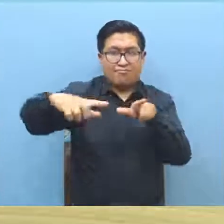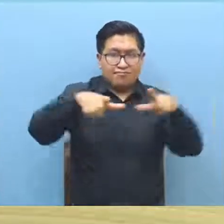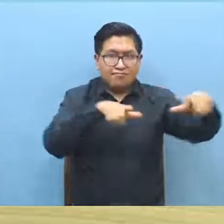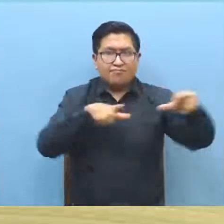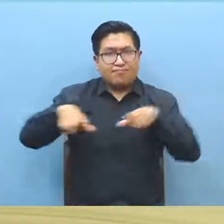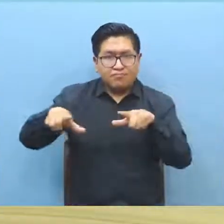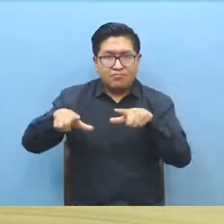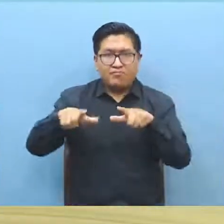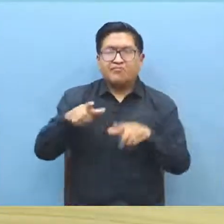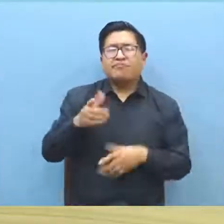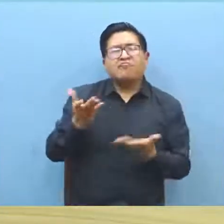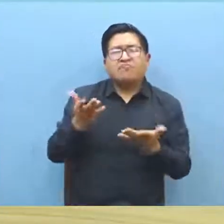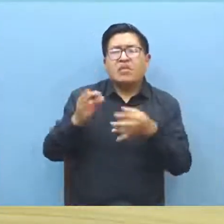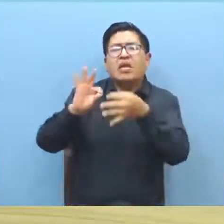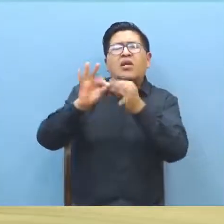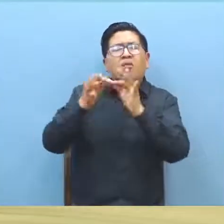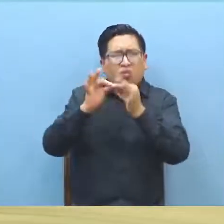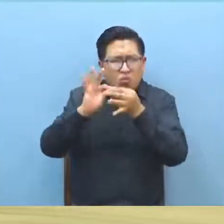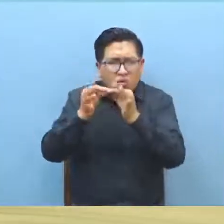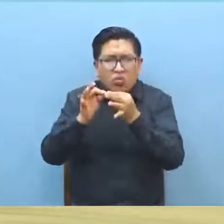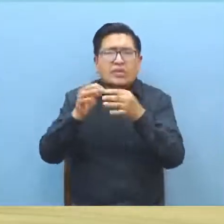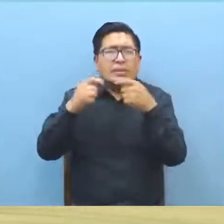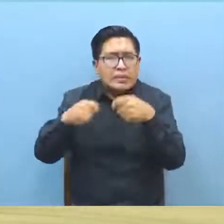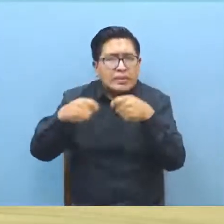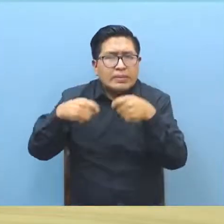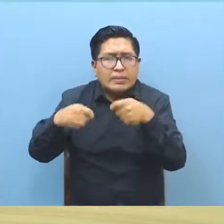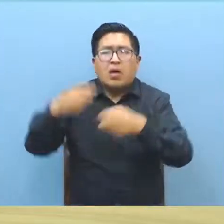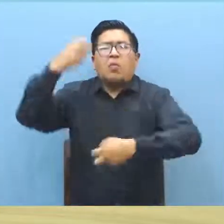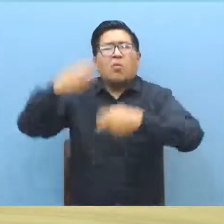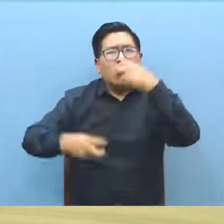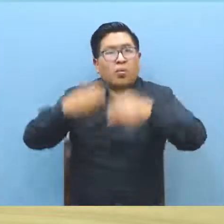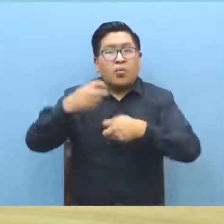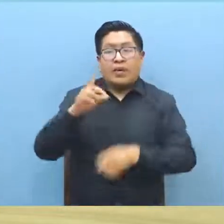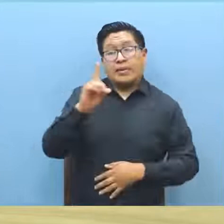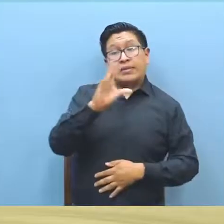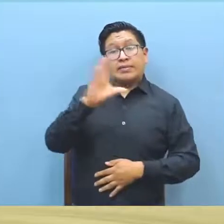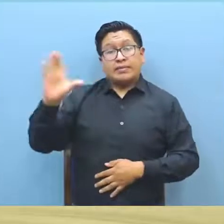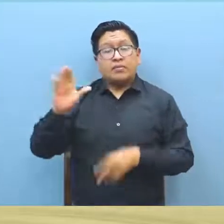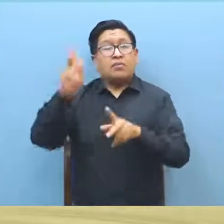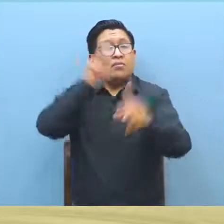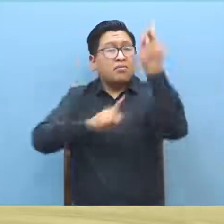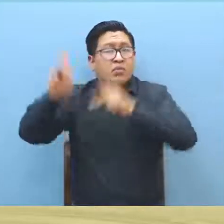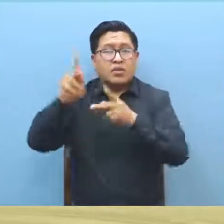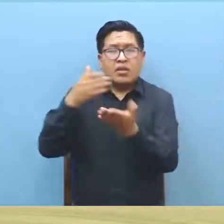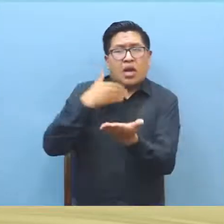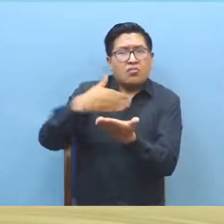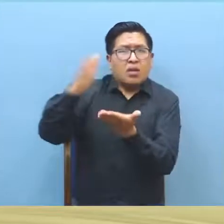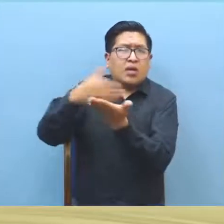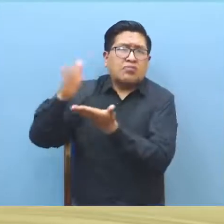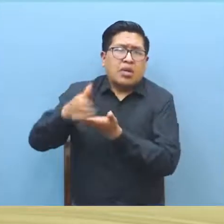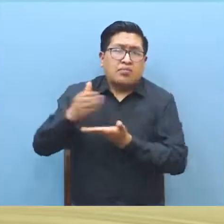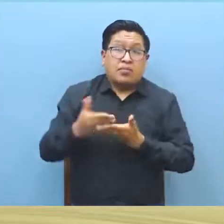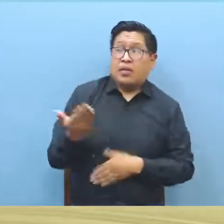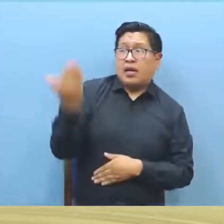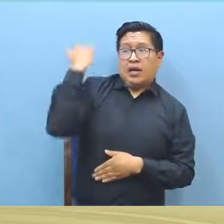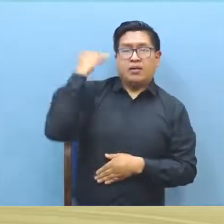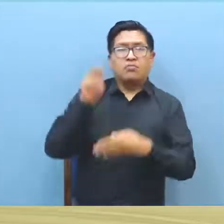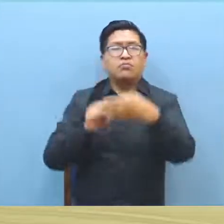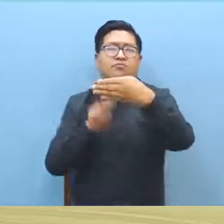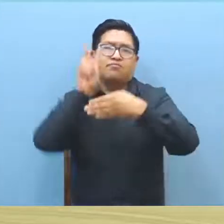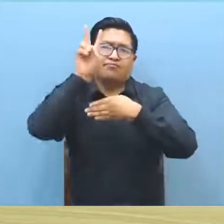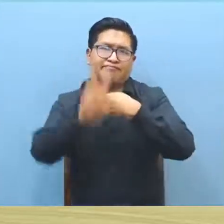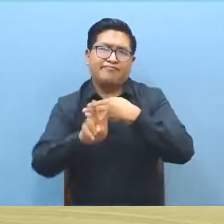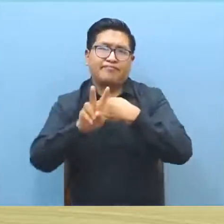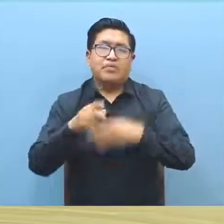kilómetros carretera La Paz para mediar el conflicto social que vienen atravesando los más de 100 trabajadores que fueron despedidos en noviembre del año